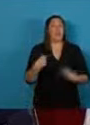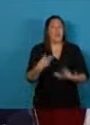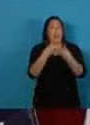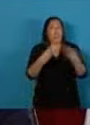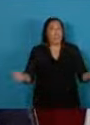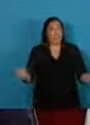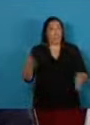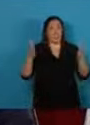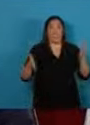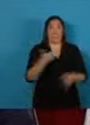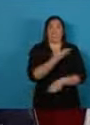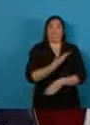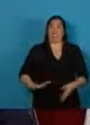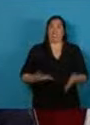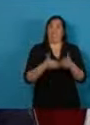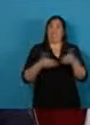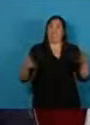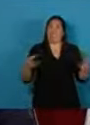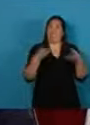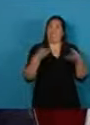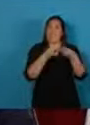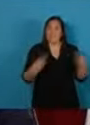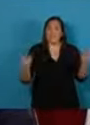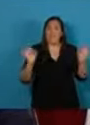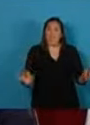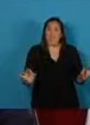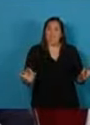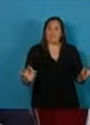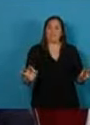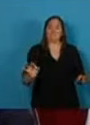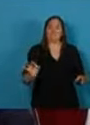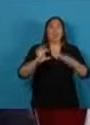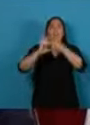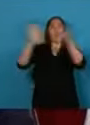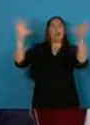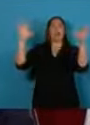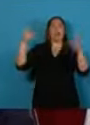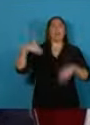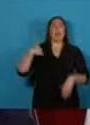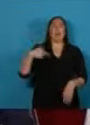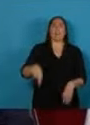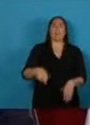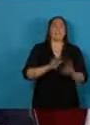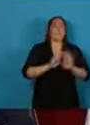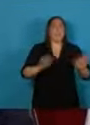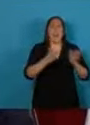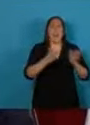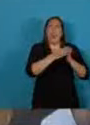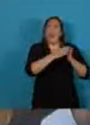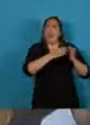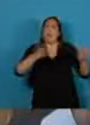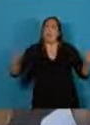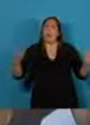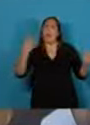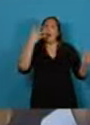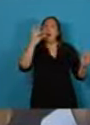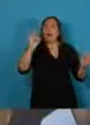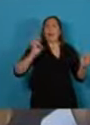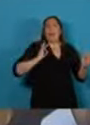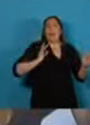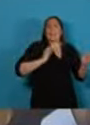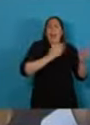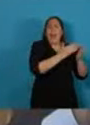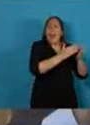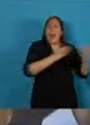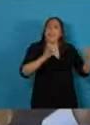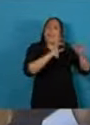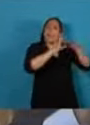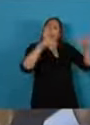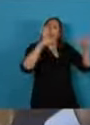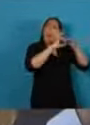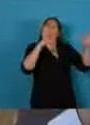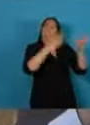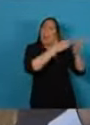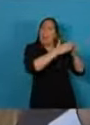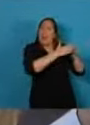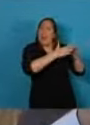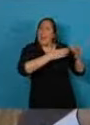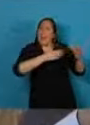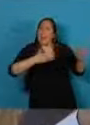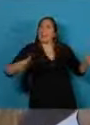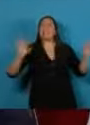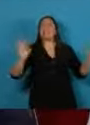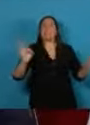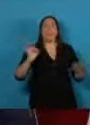concluya la democracia argentina estará cumpliendo 40 años de vigencia ininterrumpida ese día quisiera